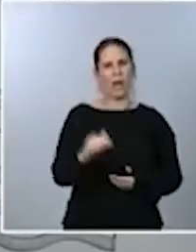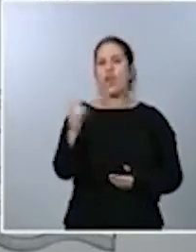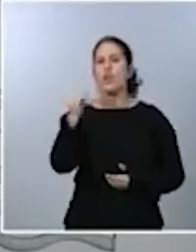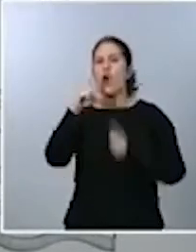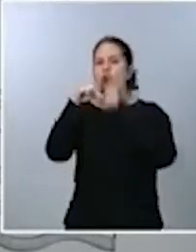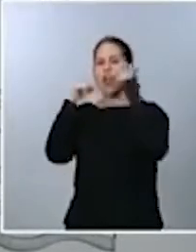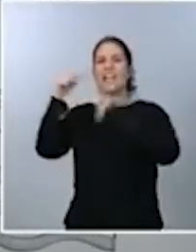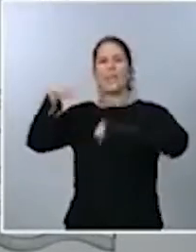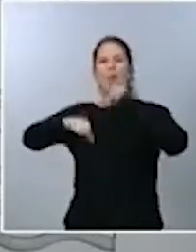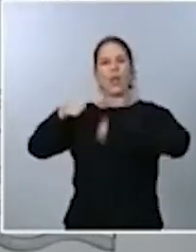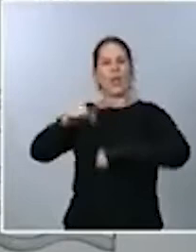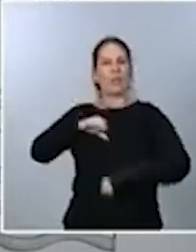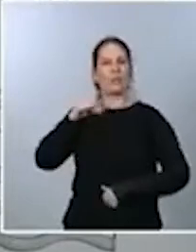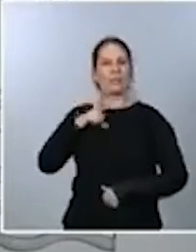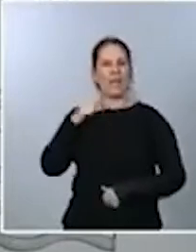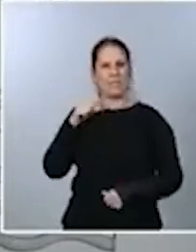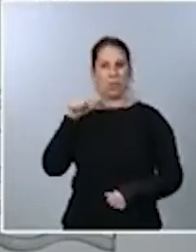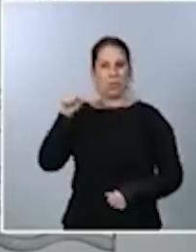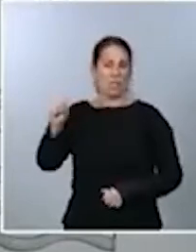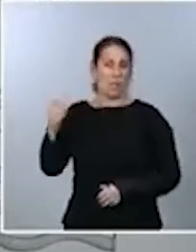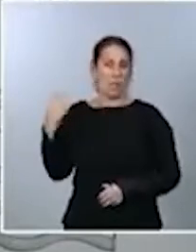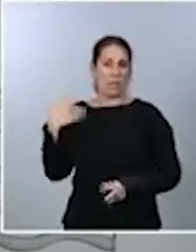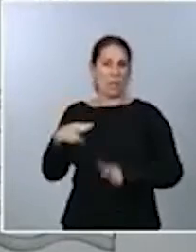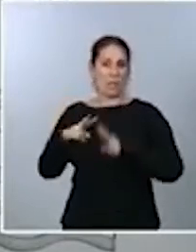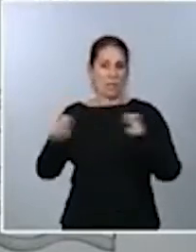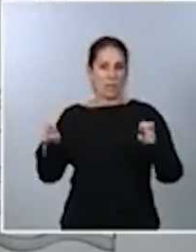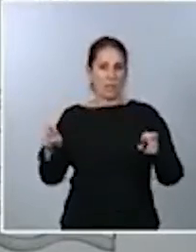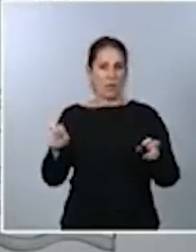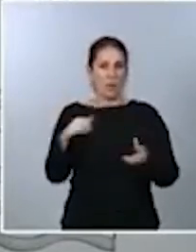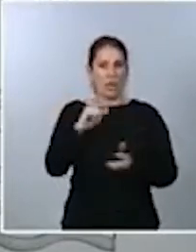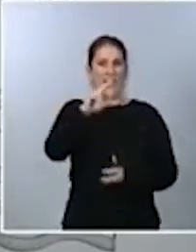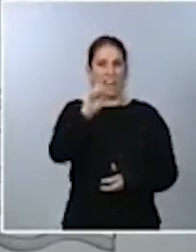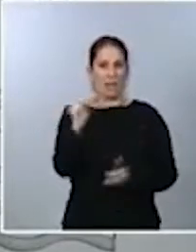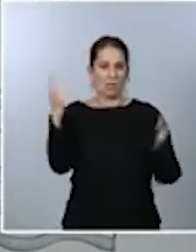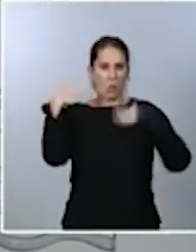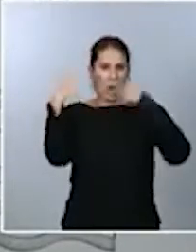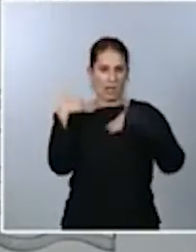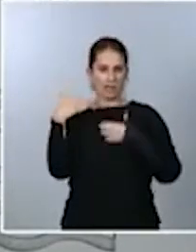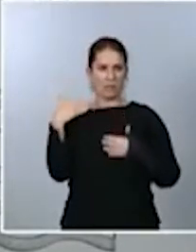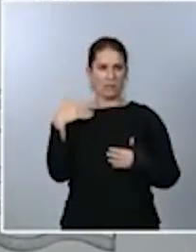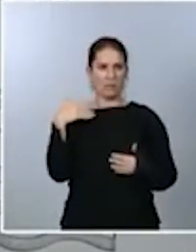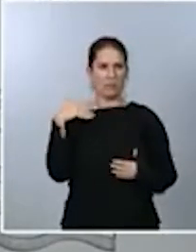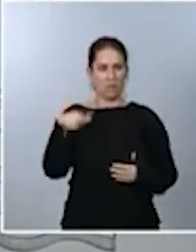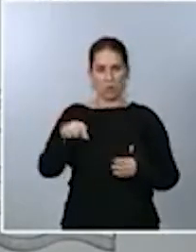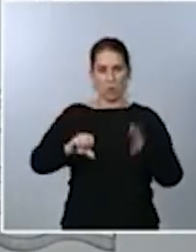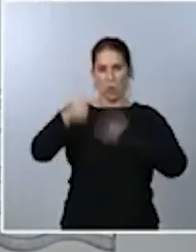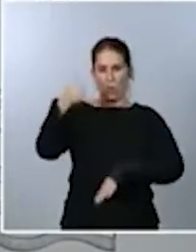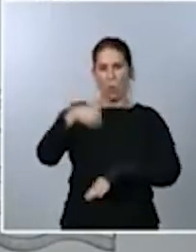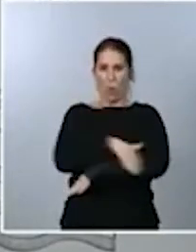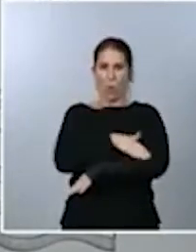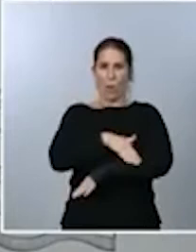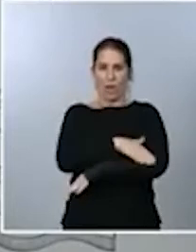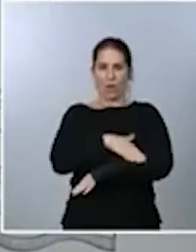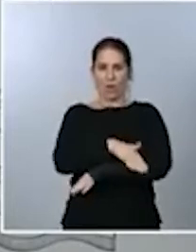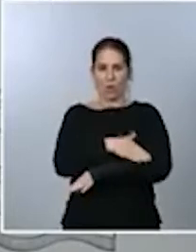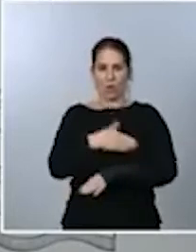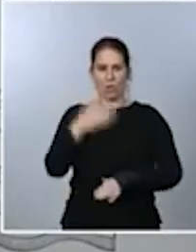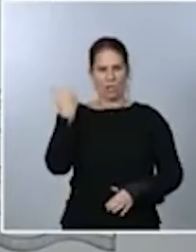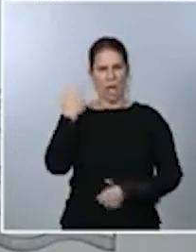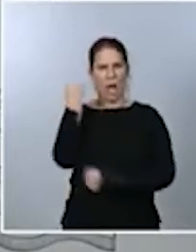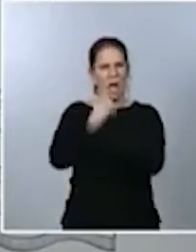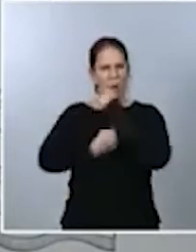esas recuerdan ustedes de que, desde el principio, está exenta de IVA, fue una medida que aprobó el Gobierno y que ha provocado un ahorro importante,